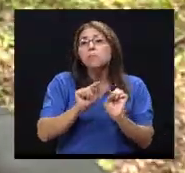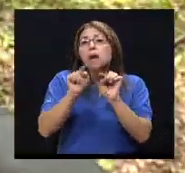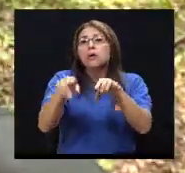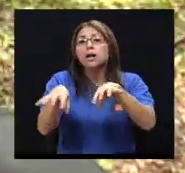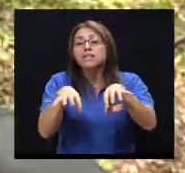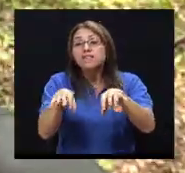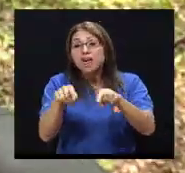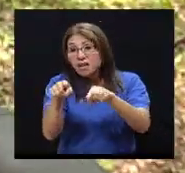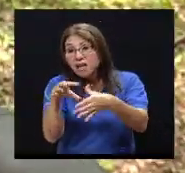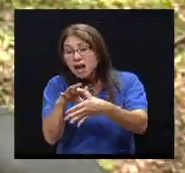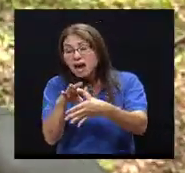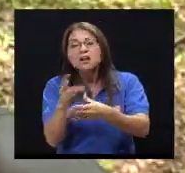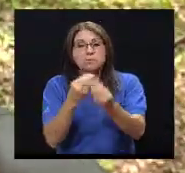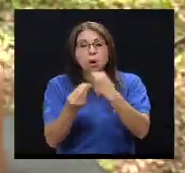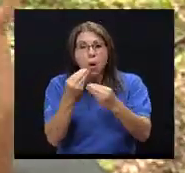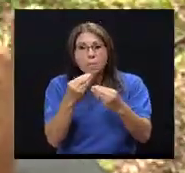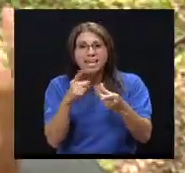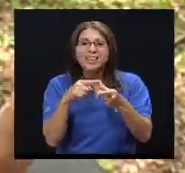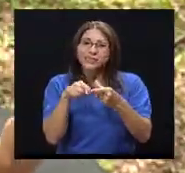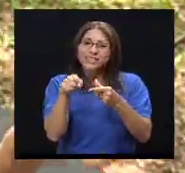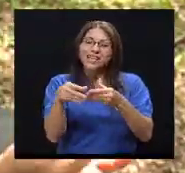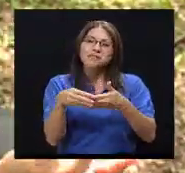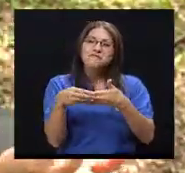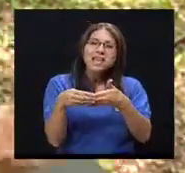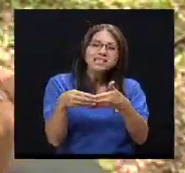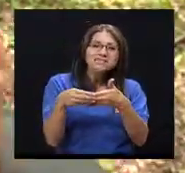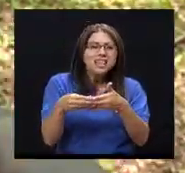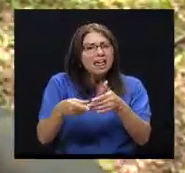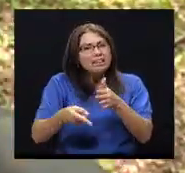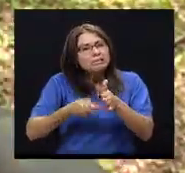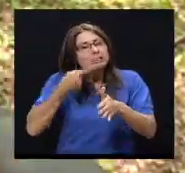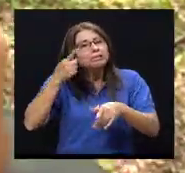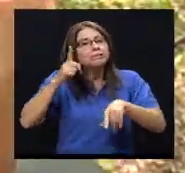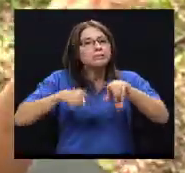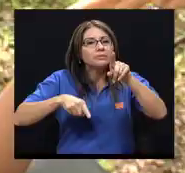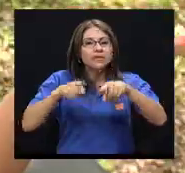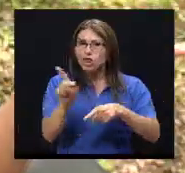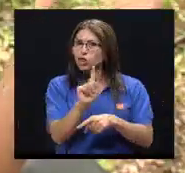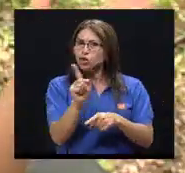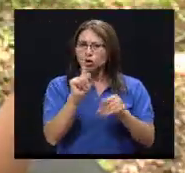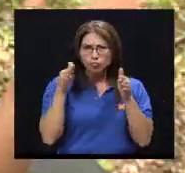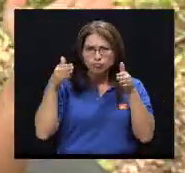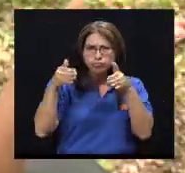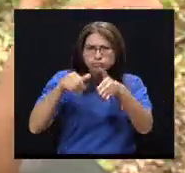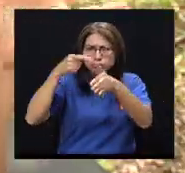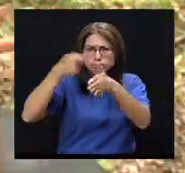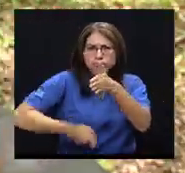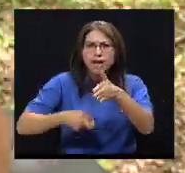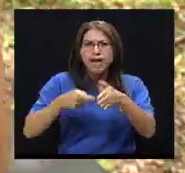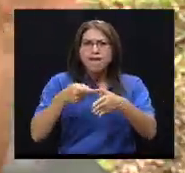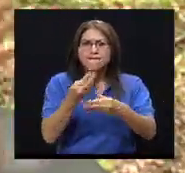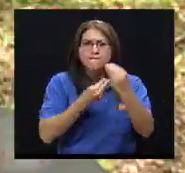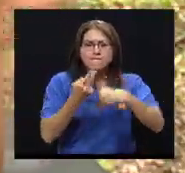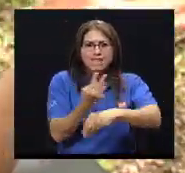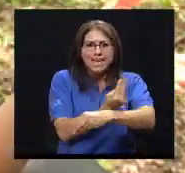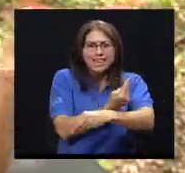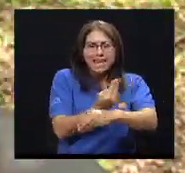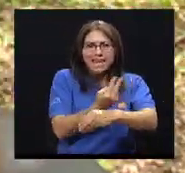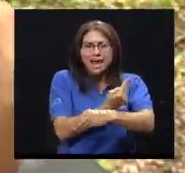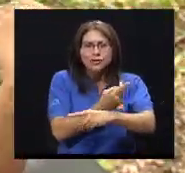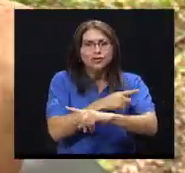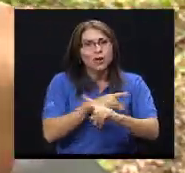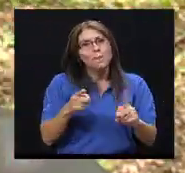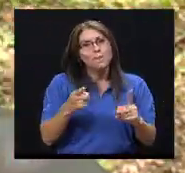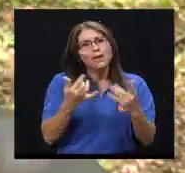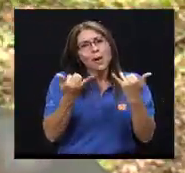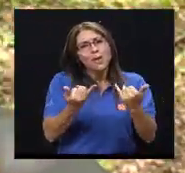carne, consumen. Entonces tienen como esa flexibilidad, que no los llamamos vegetarianos como tales, pero digamos que dentro de toda la